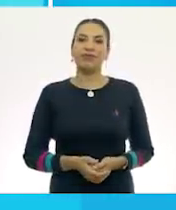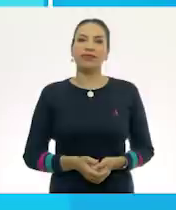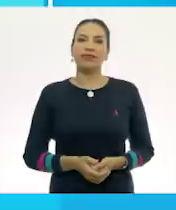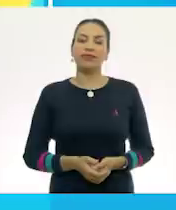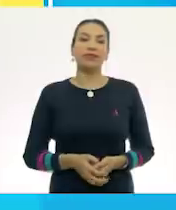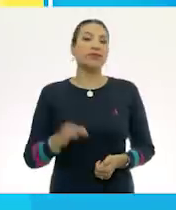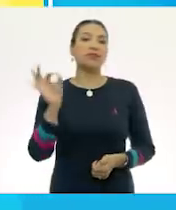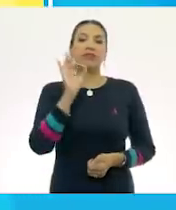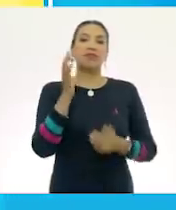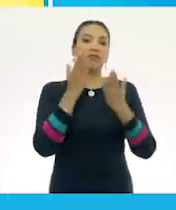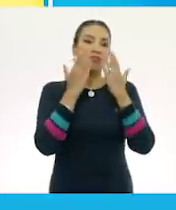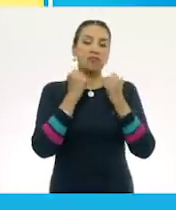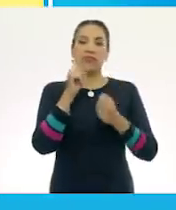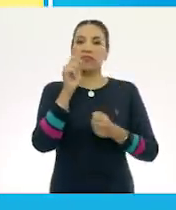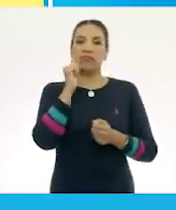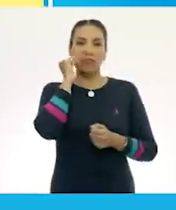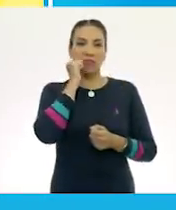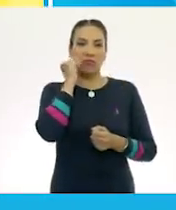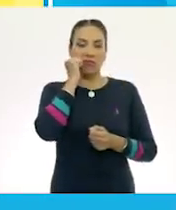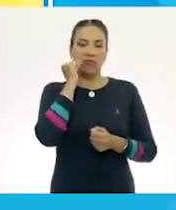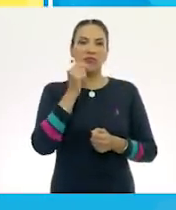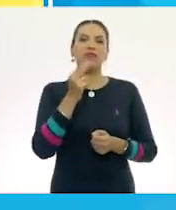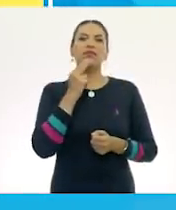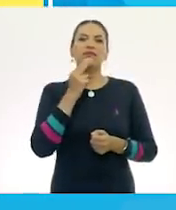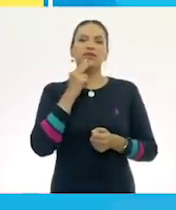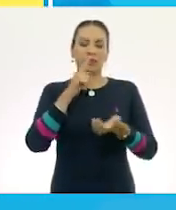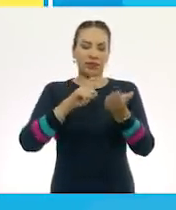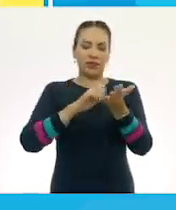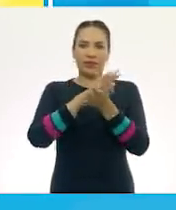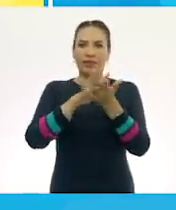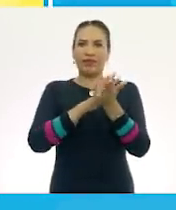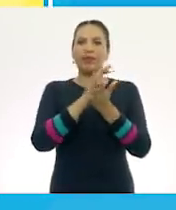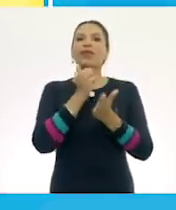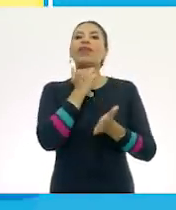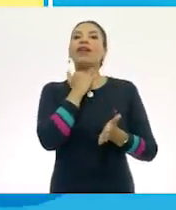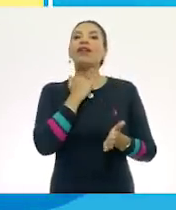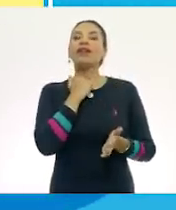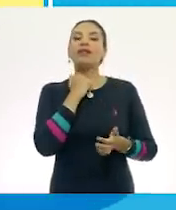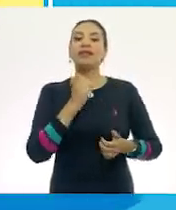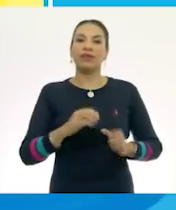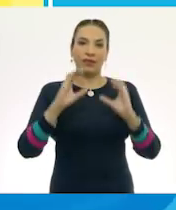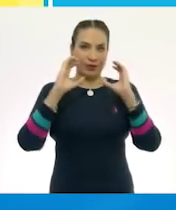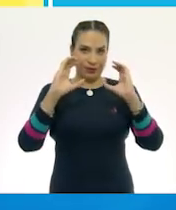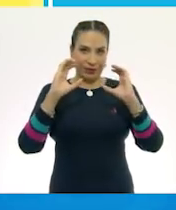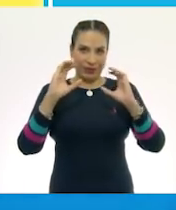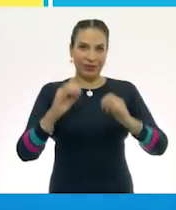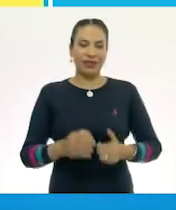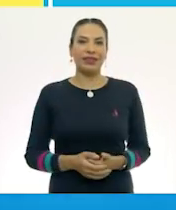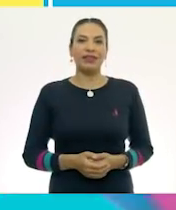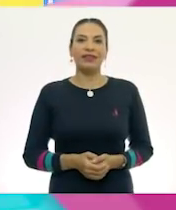Si no tienes agua y jabón, usa desinfectantes a base de alcohol. ¡Cuídate!